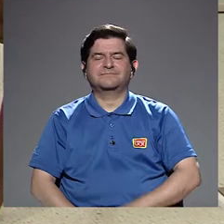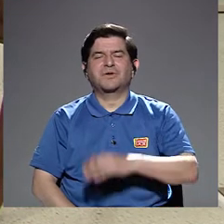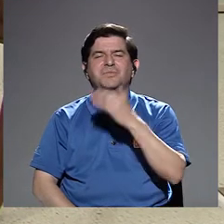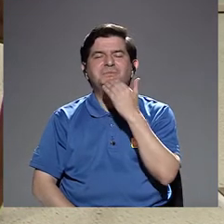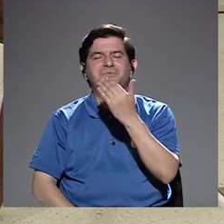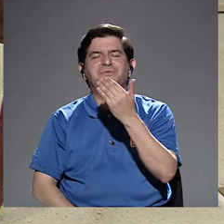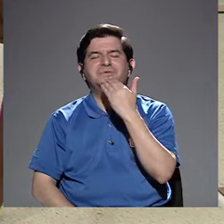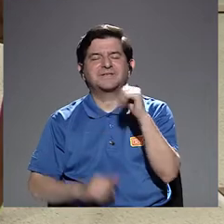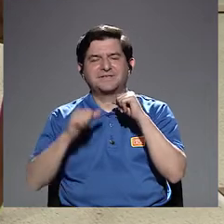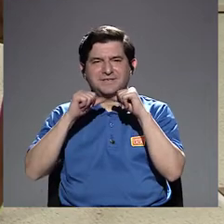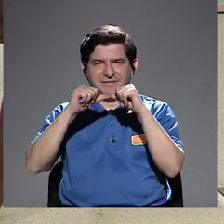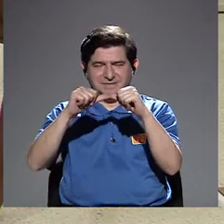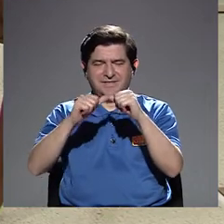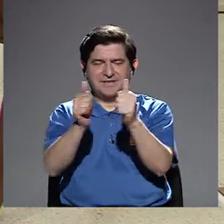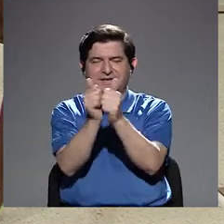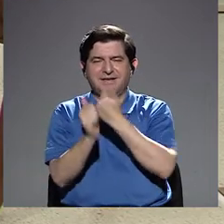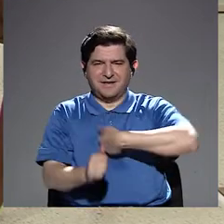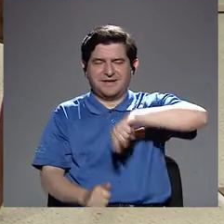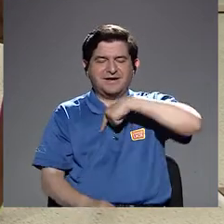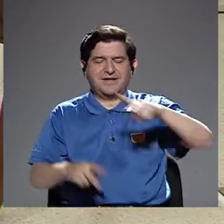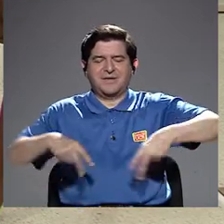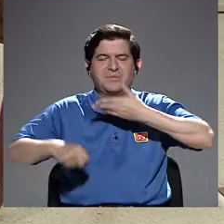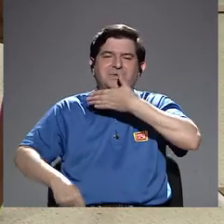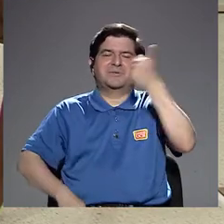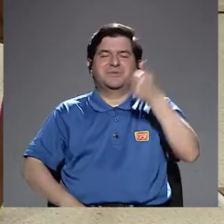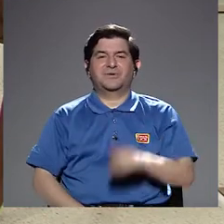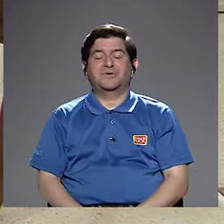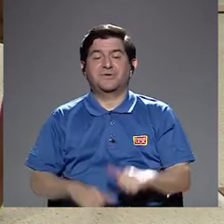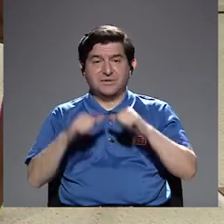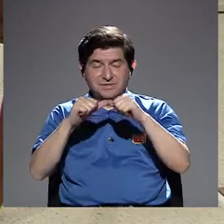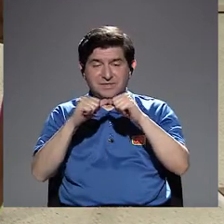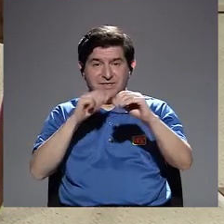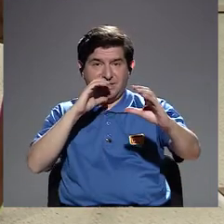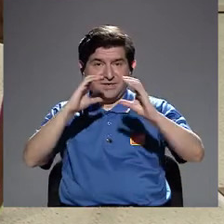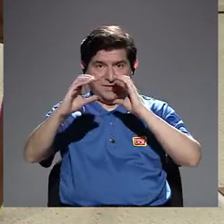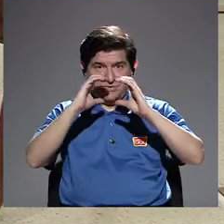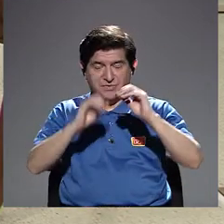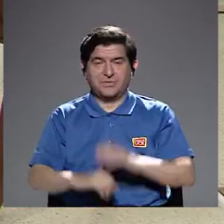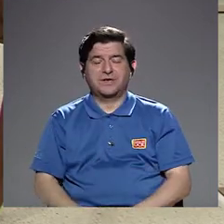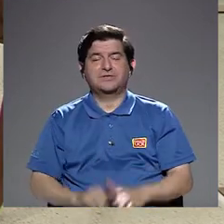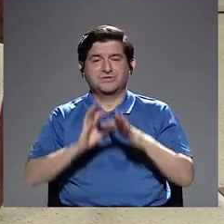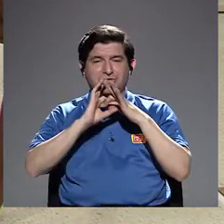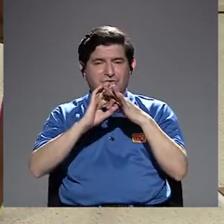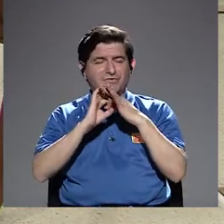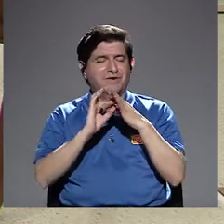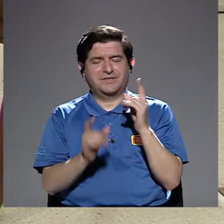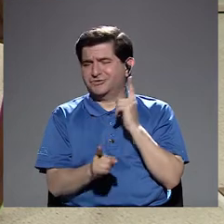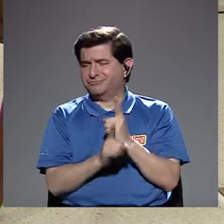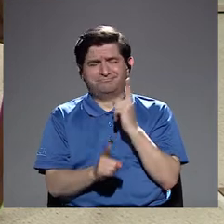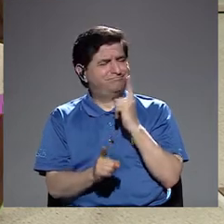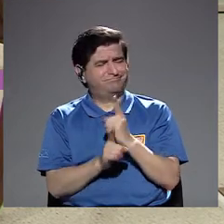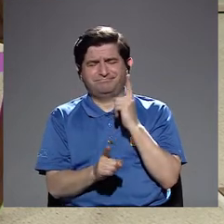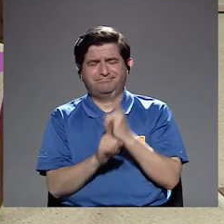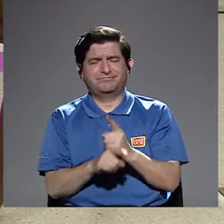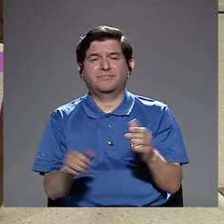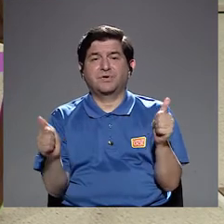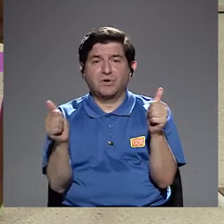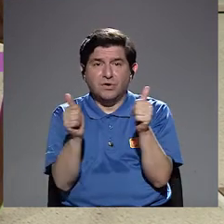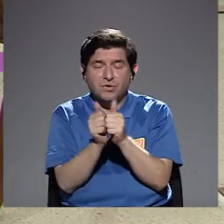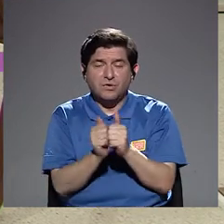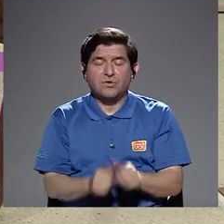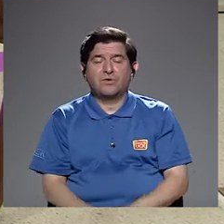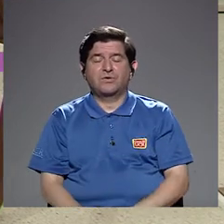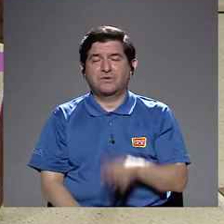Gracias por continuar con nosotros en Vivir Mejor. Seguimos en nuestra conversación acerca de las relaciones impropias con